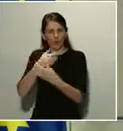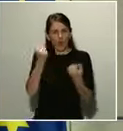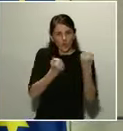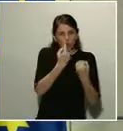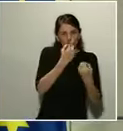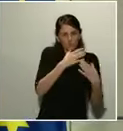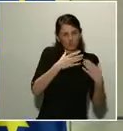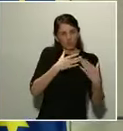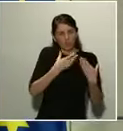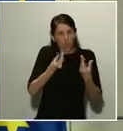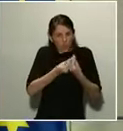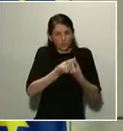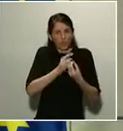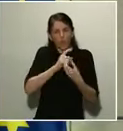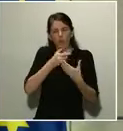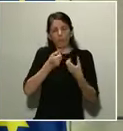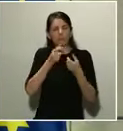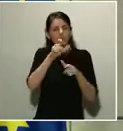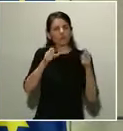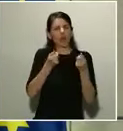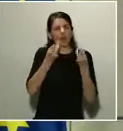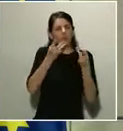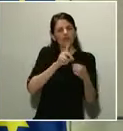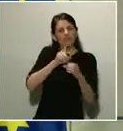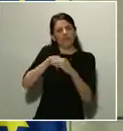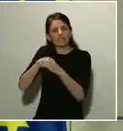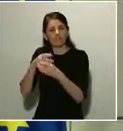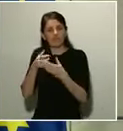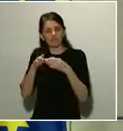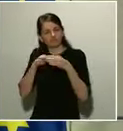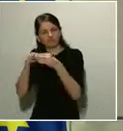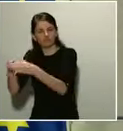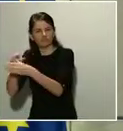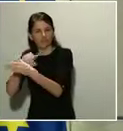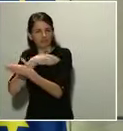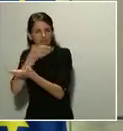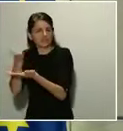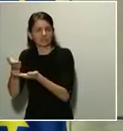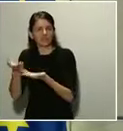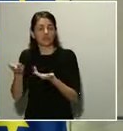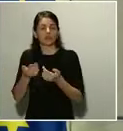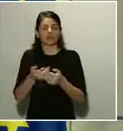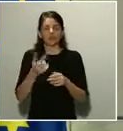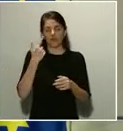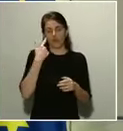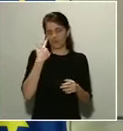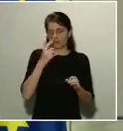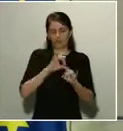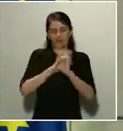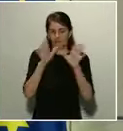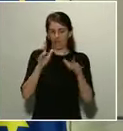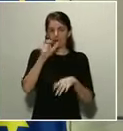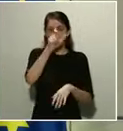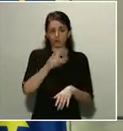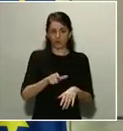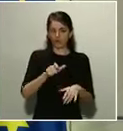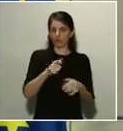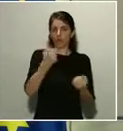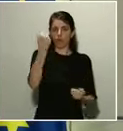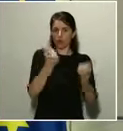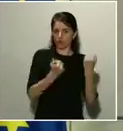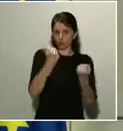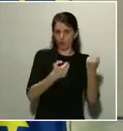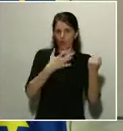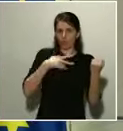que, en lo que se refiere a las actividades del sector primario, es claro que el conductor puede ir acompañado por una persona en el vehículo